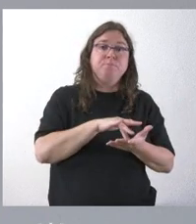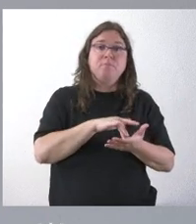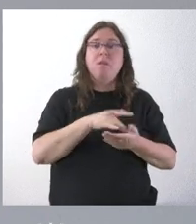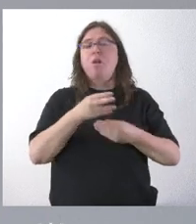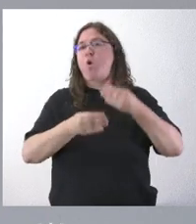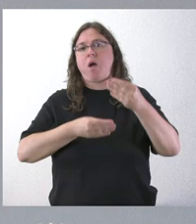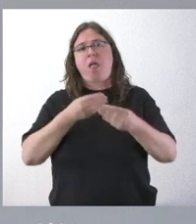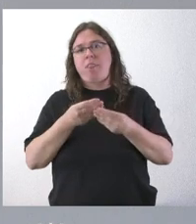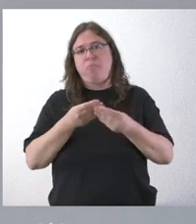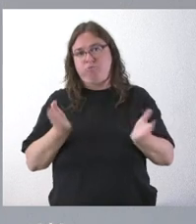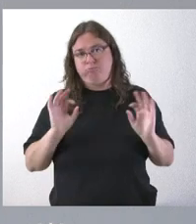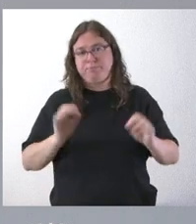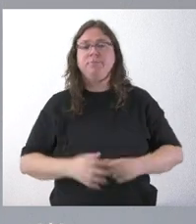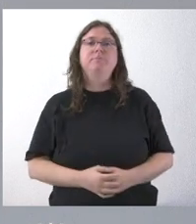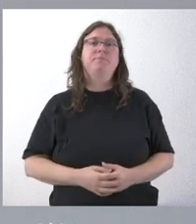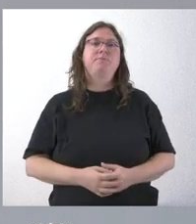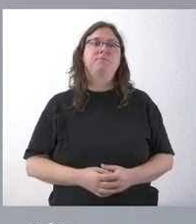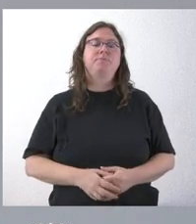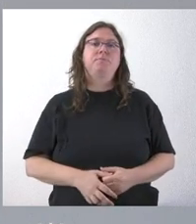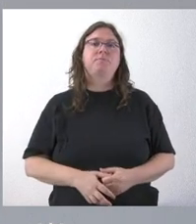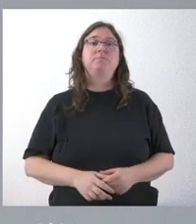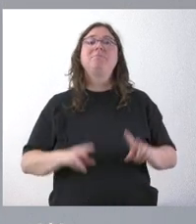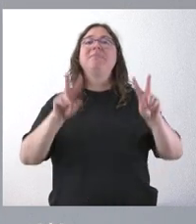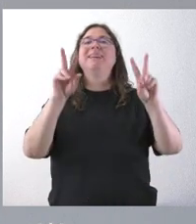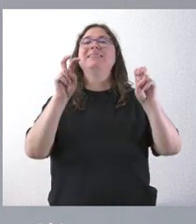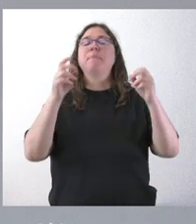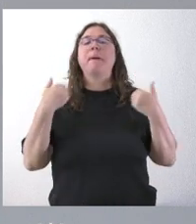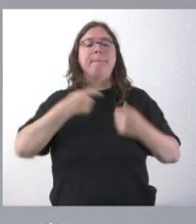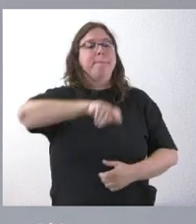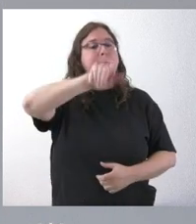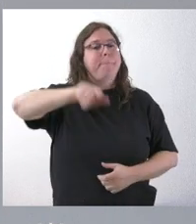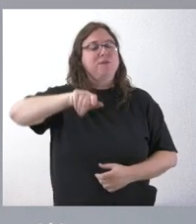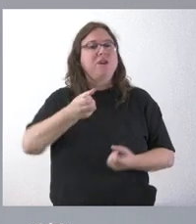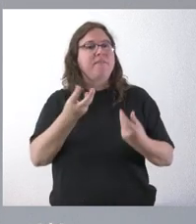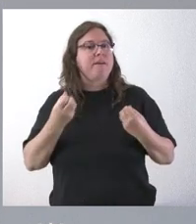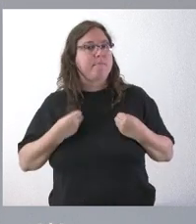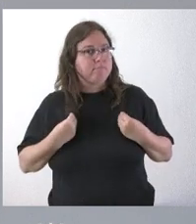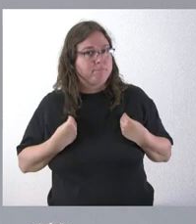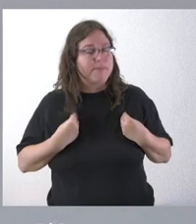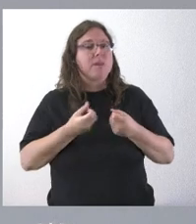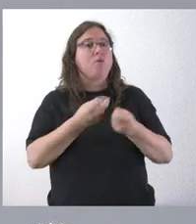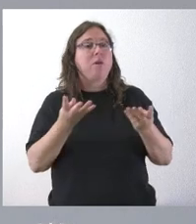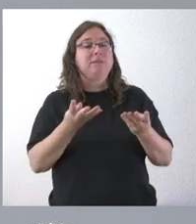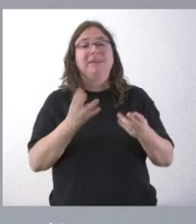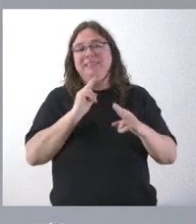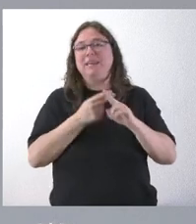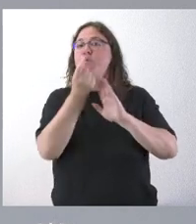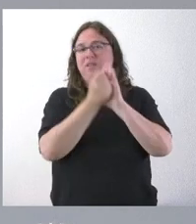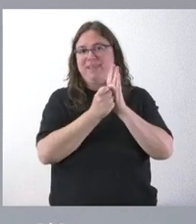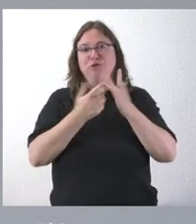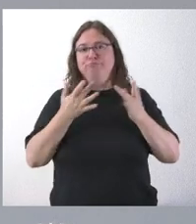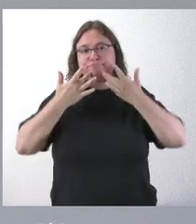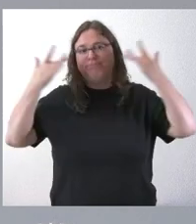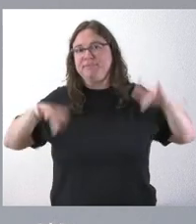en consecuencia. Y luego, respecto al peso de la población, decirle que es un criterio objetivo, está en la orden